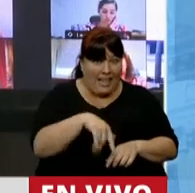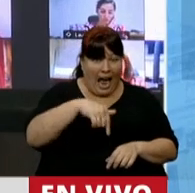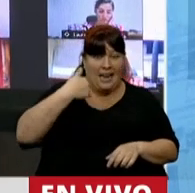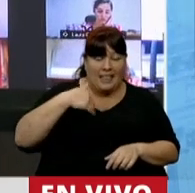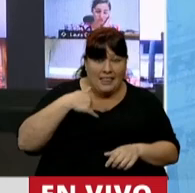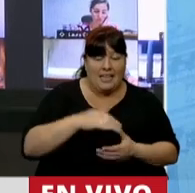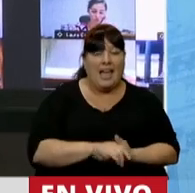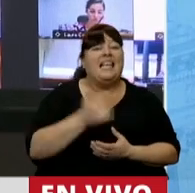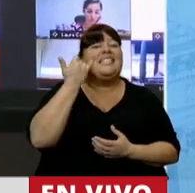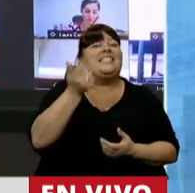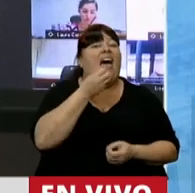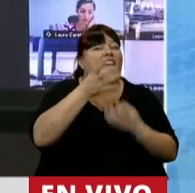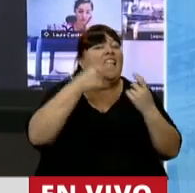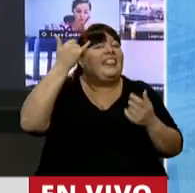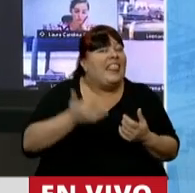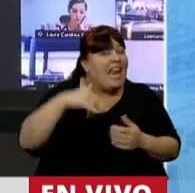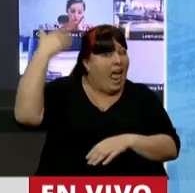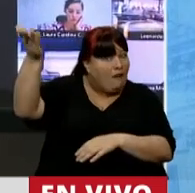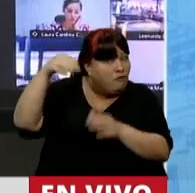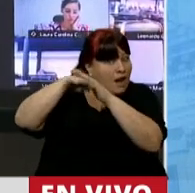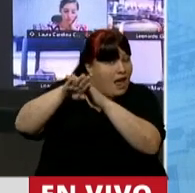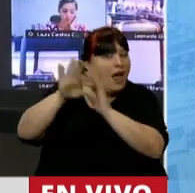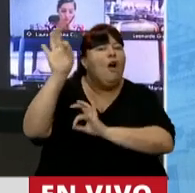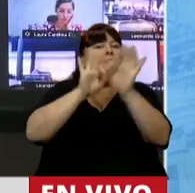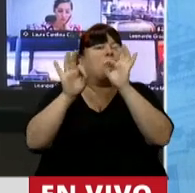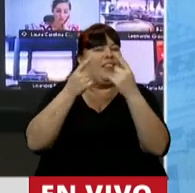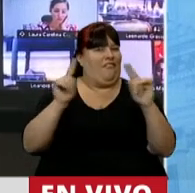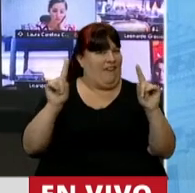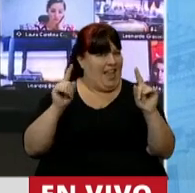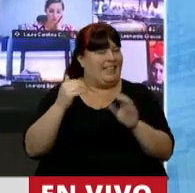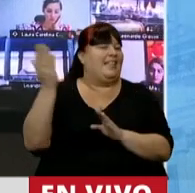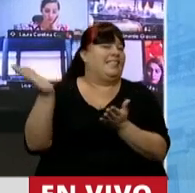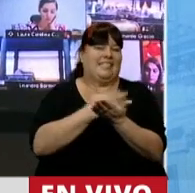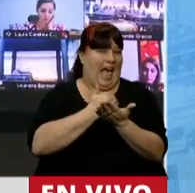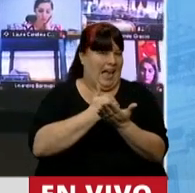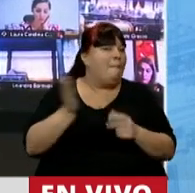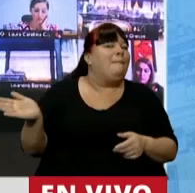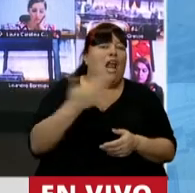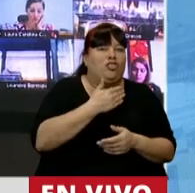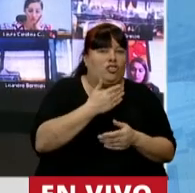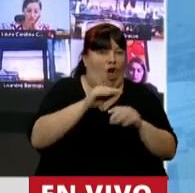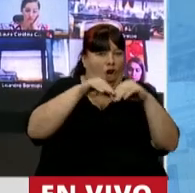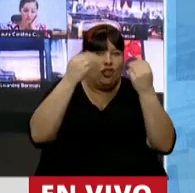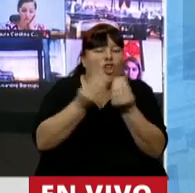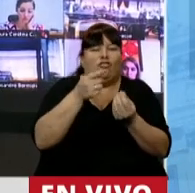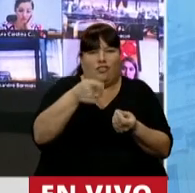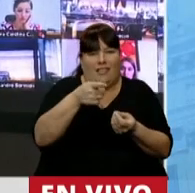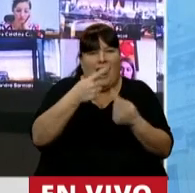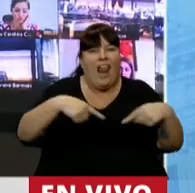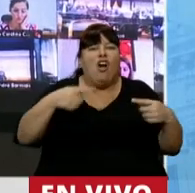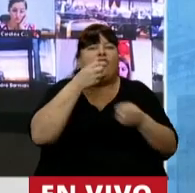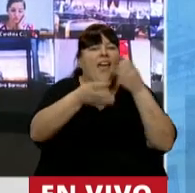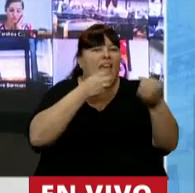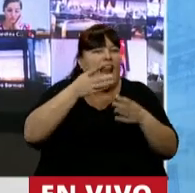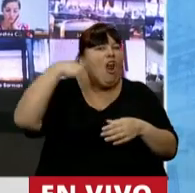financieras que declararon tener la alícuota diferencial se elimina para todo el conjunto de los bienes